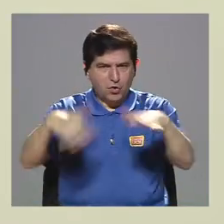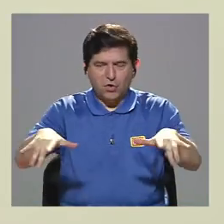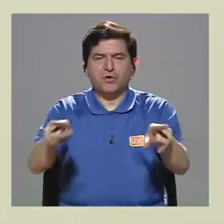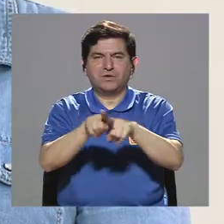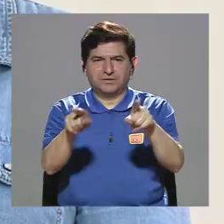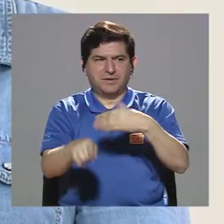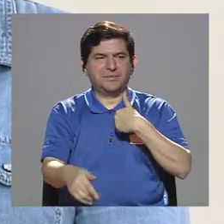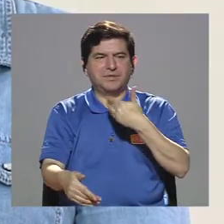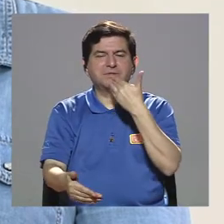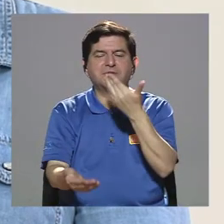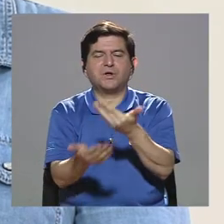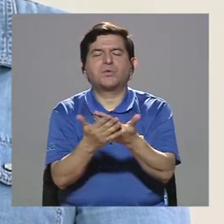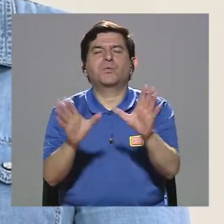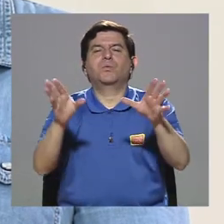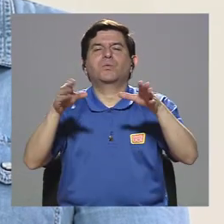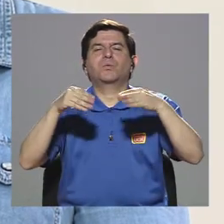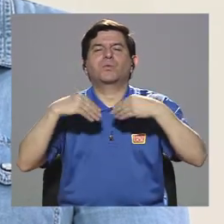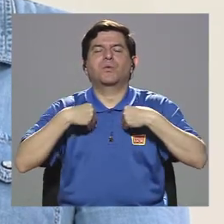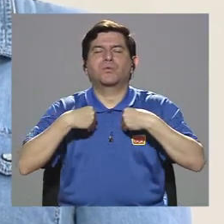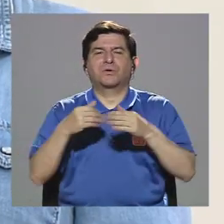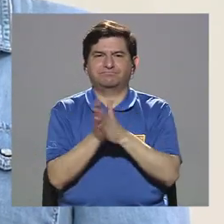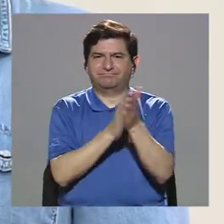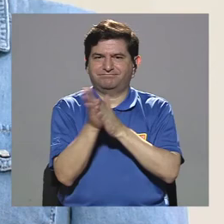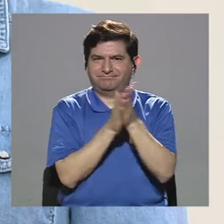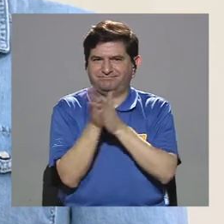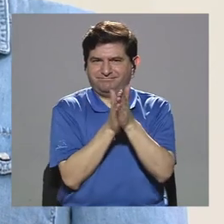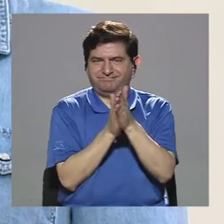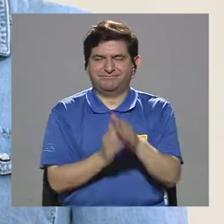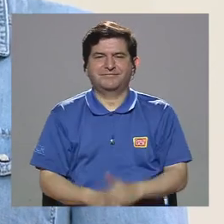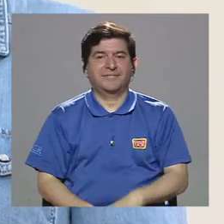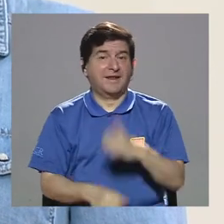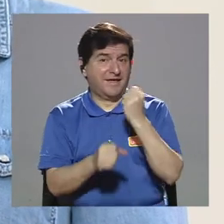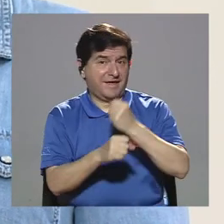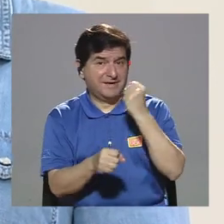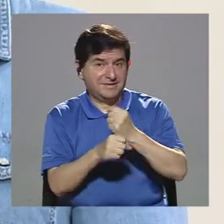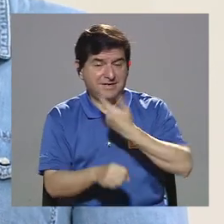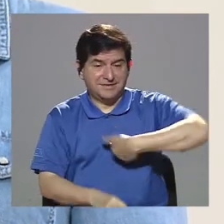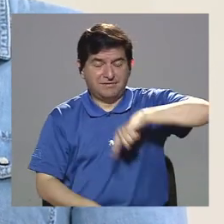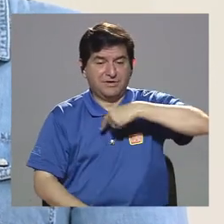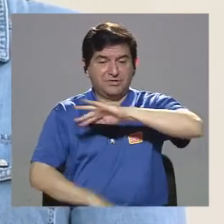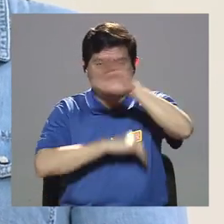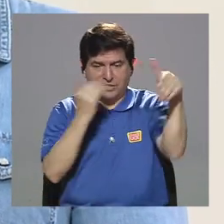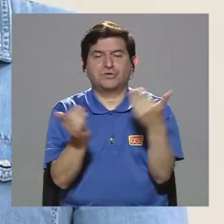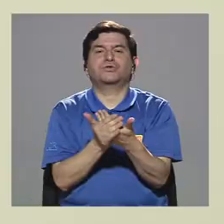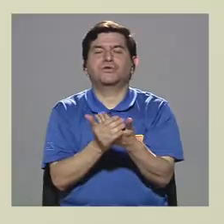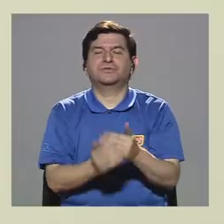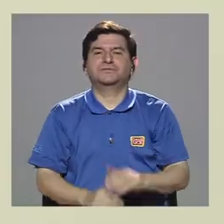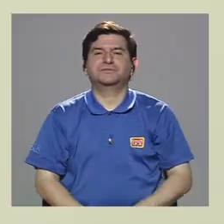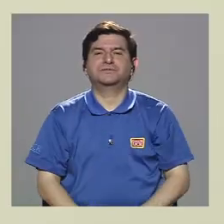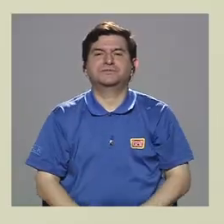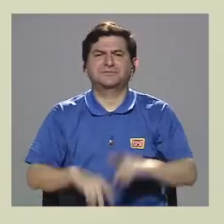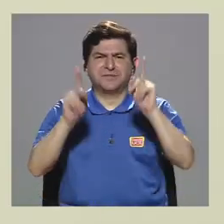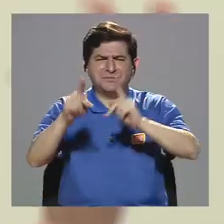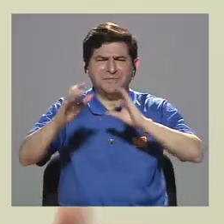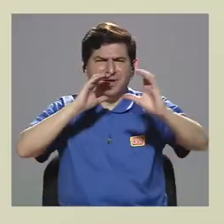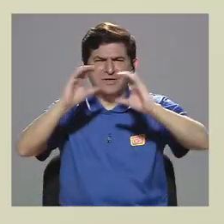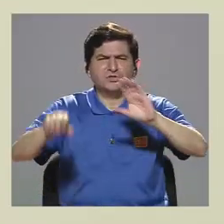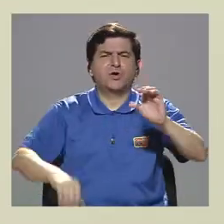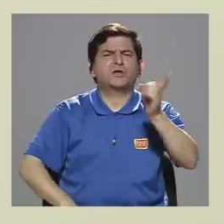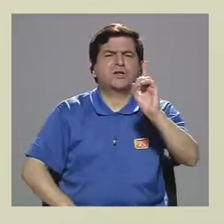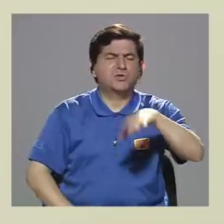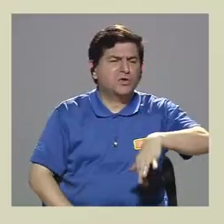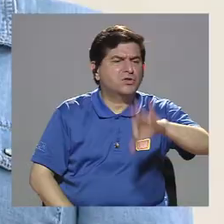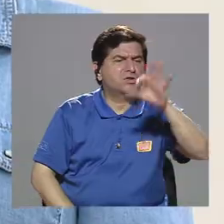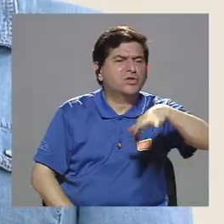tenemos una buena apropiación y le sacamos mayor provecho y esa tarea es la que tenemos todas y todos ¿dónde pueden las personas comunicarse? ¿dónde pueden